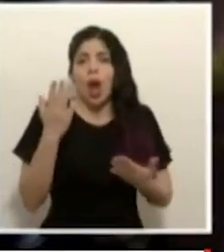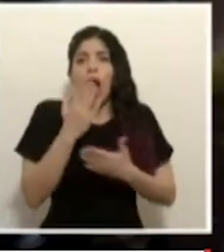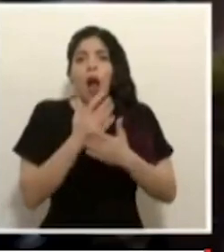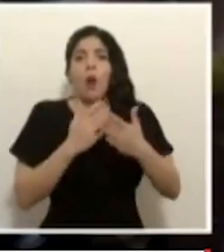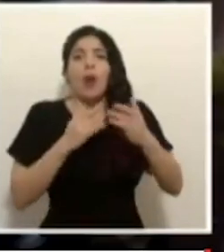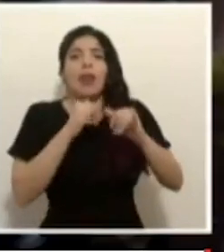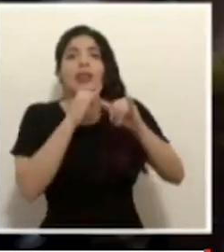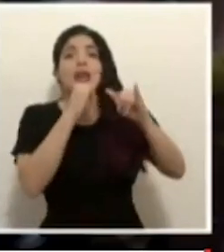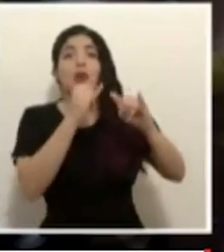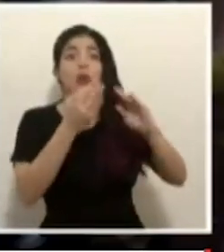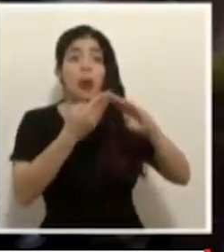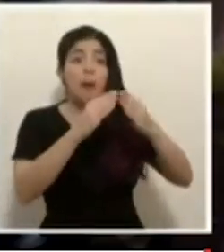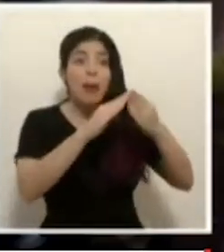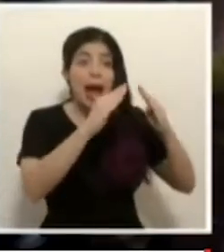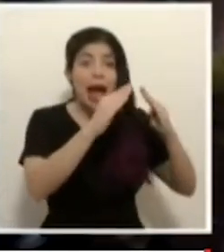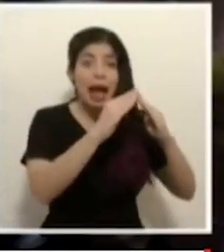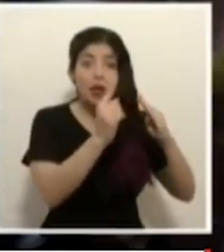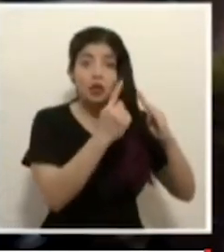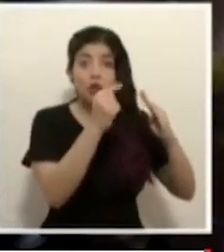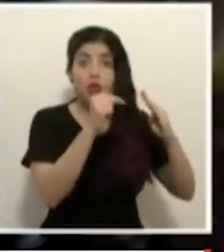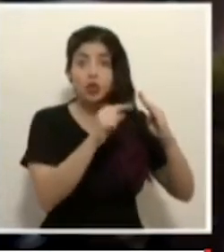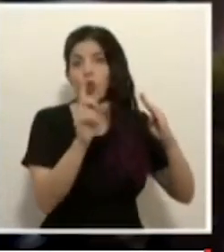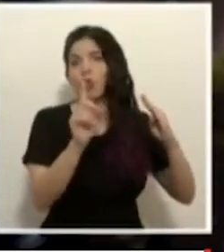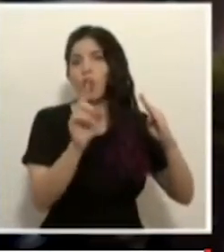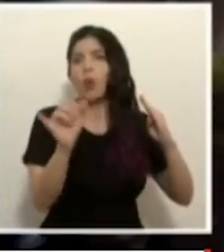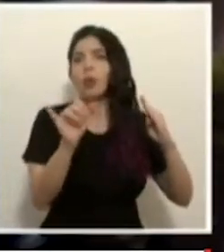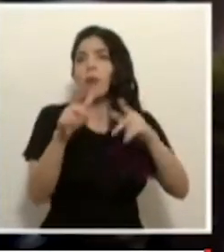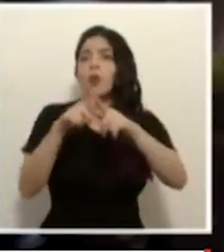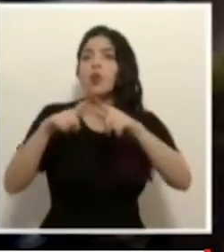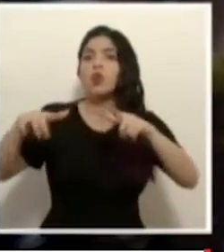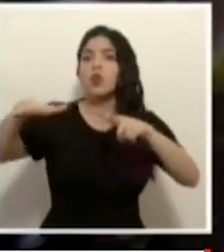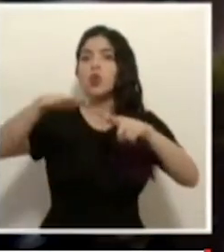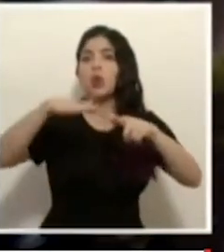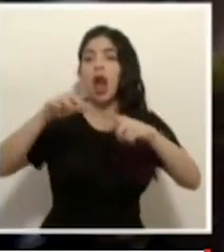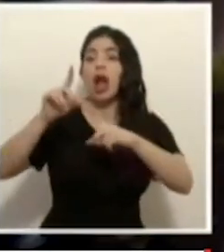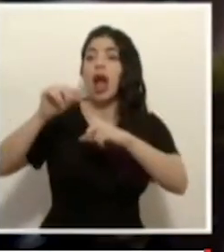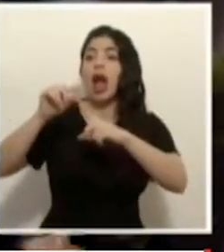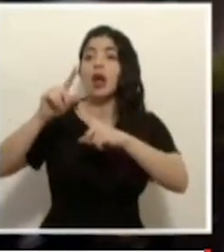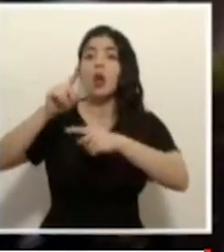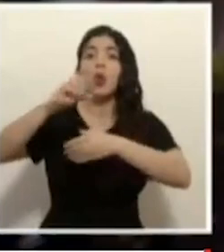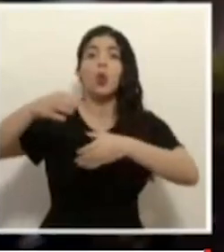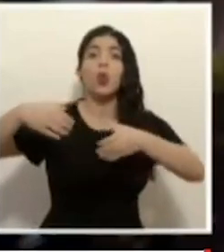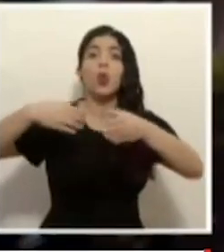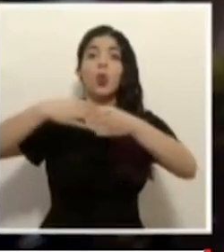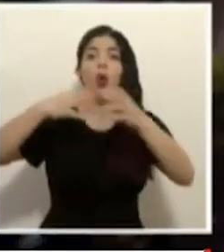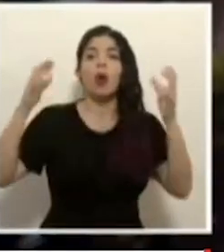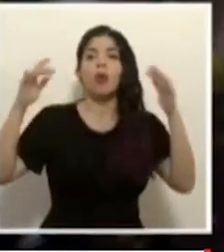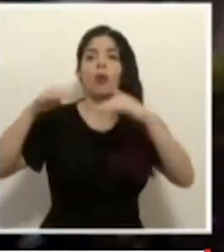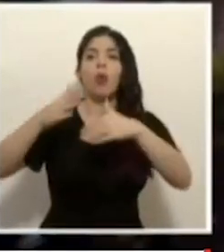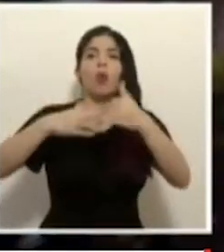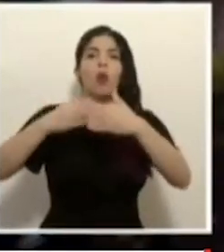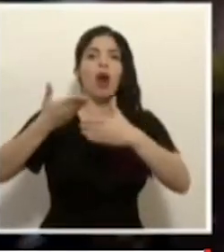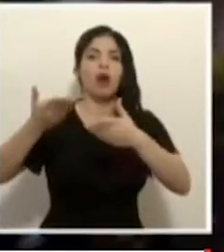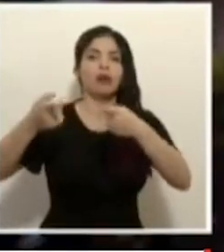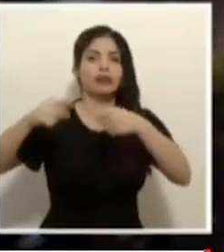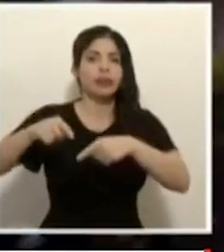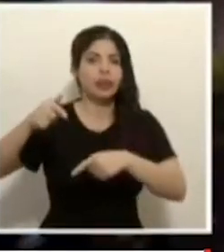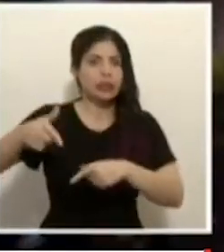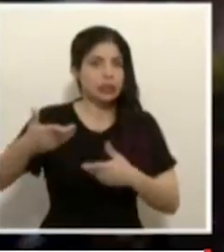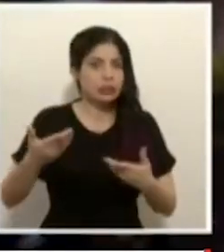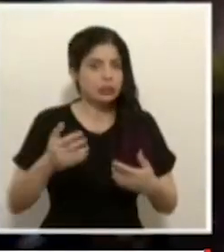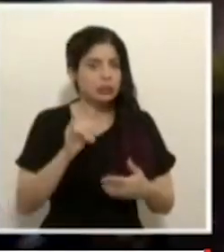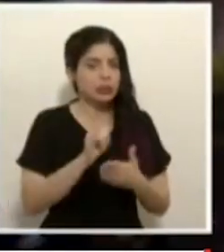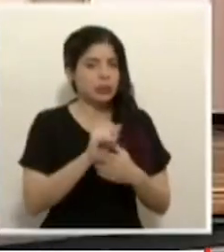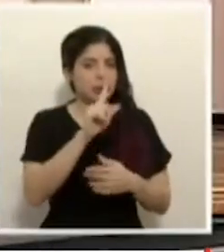solamente en barrios en casas sino también en lugares de este tipo que alquila una habitación para que pueda pasar cualquier cosa ahí esa sería la